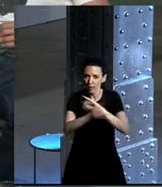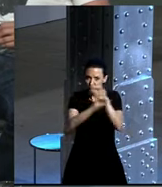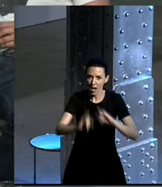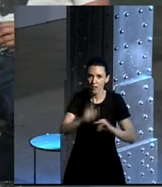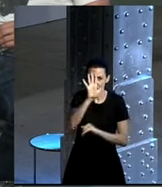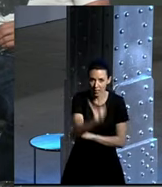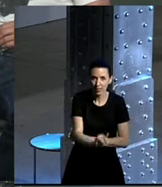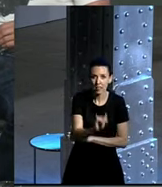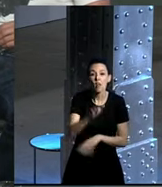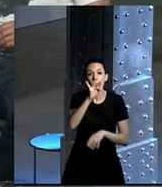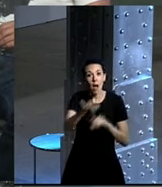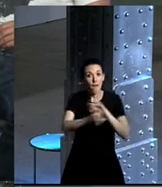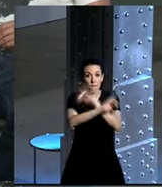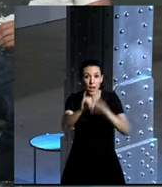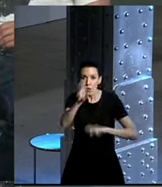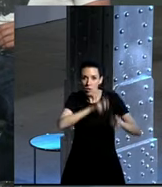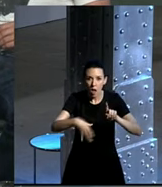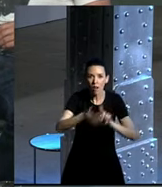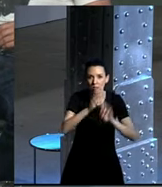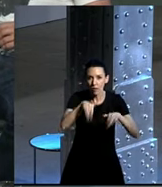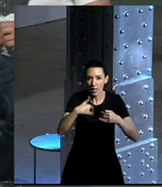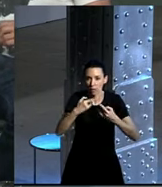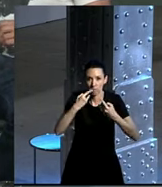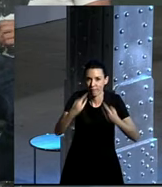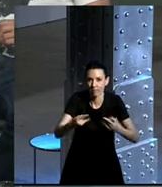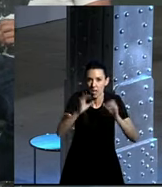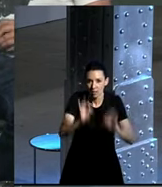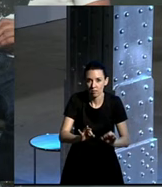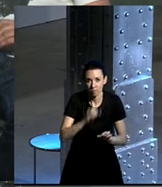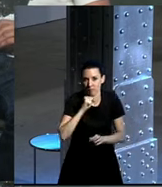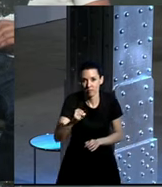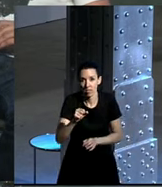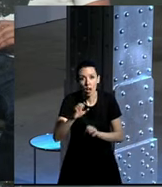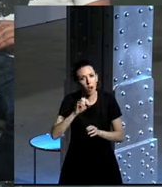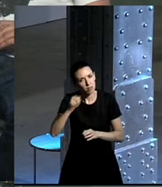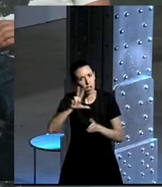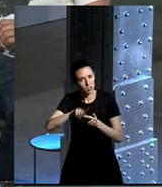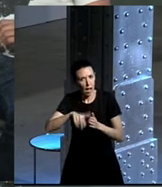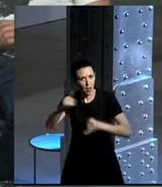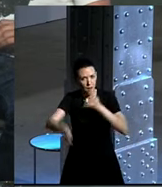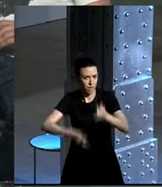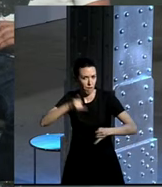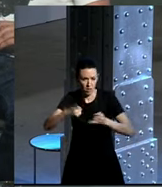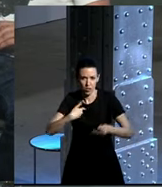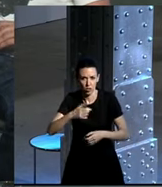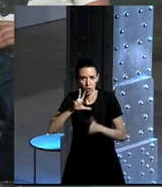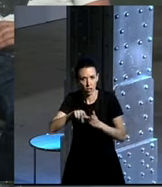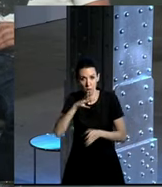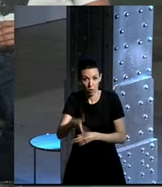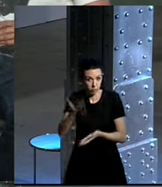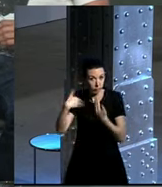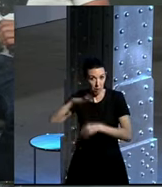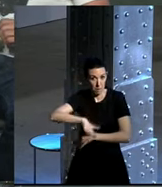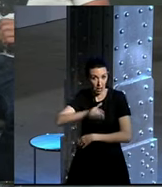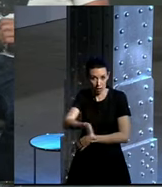Y la felicidad y la búsqueda de felicidad engancha, ¿no? Yo me enganché tarde a la bici, empecé a montar tarde en bici porque era muy cabezota de pequeño.